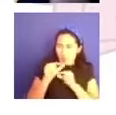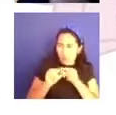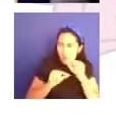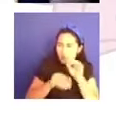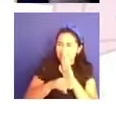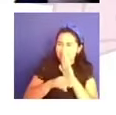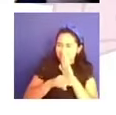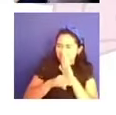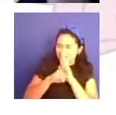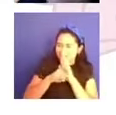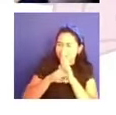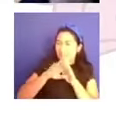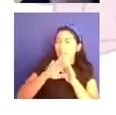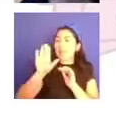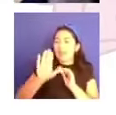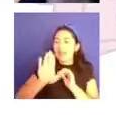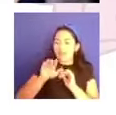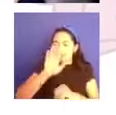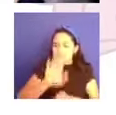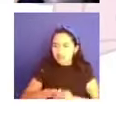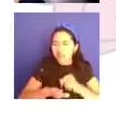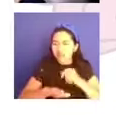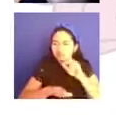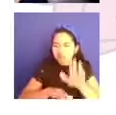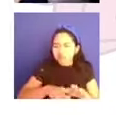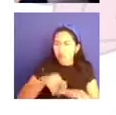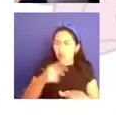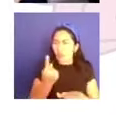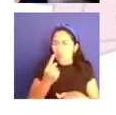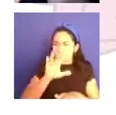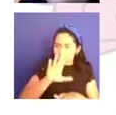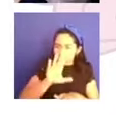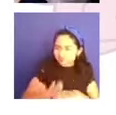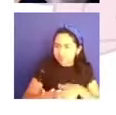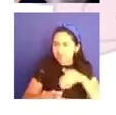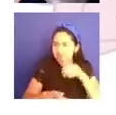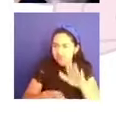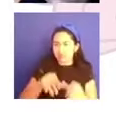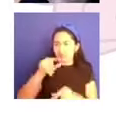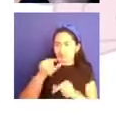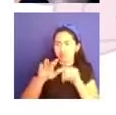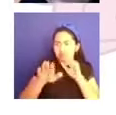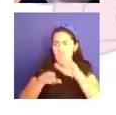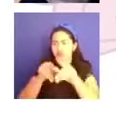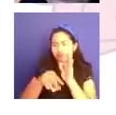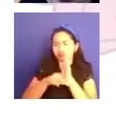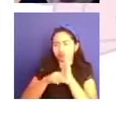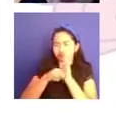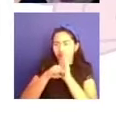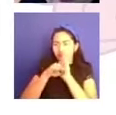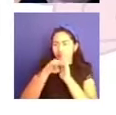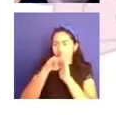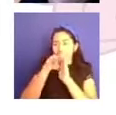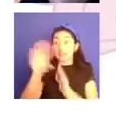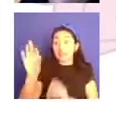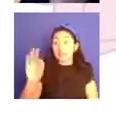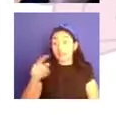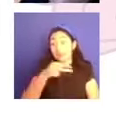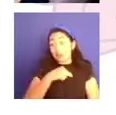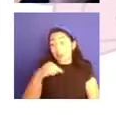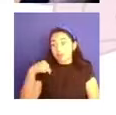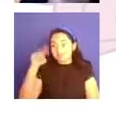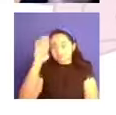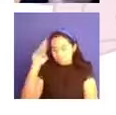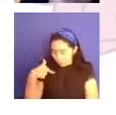ese, en ese mundo psicosocial, en esa situación de salud mental hay algunas áreas de oportunidad en las cuales ustedes